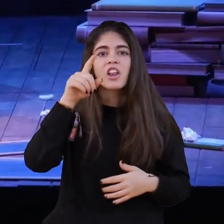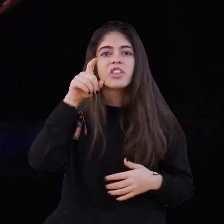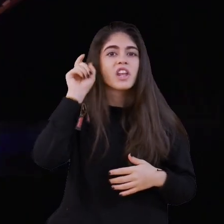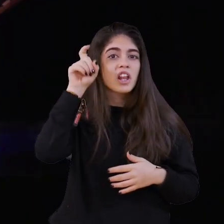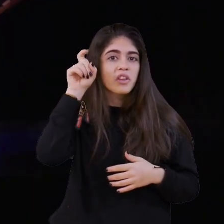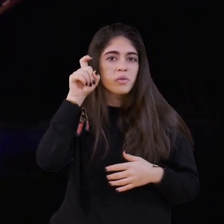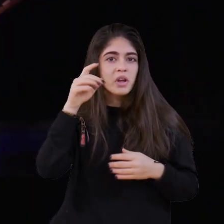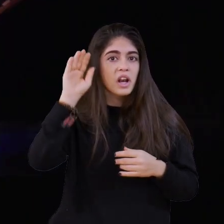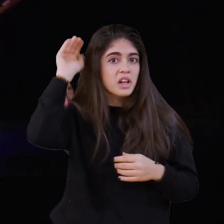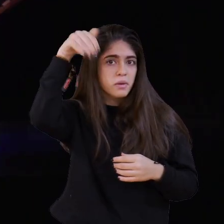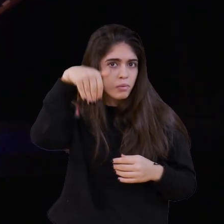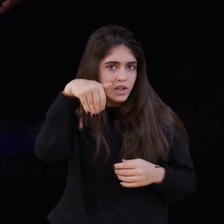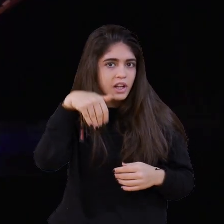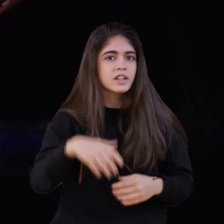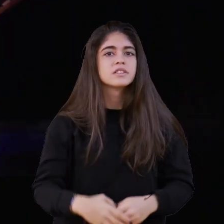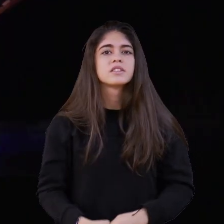Música Música